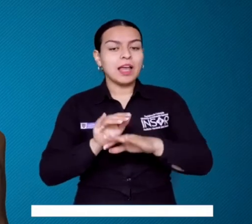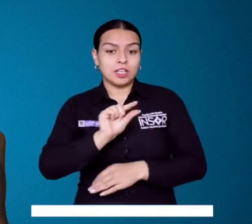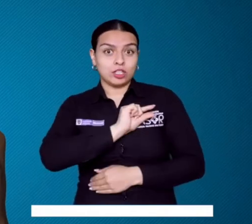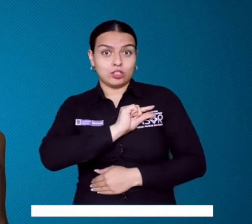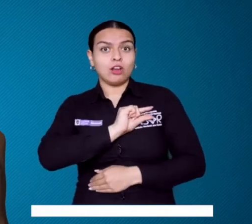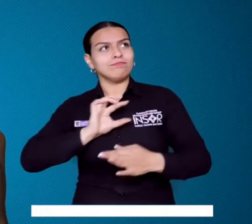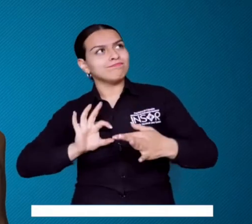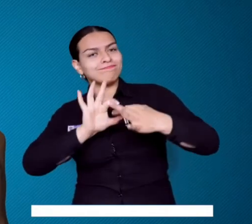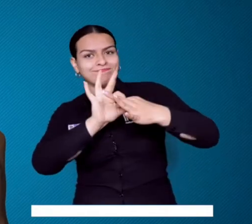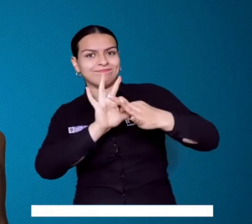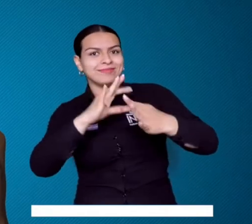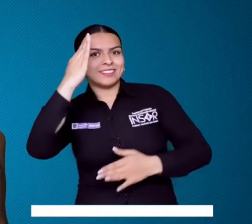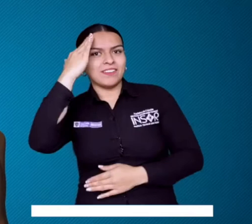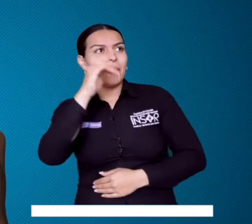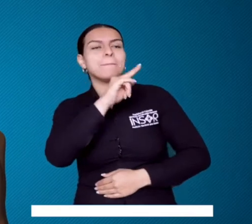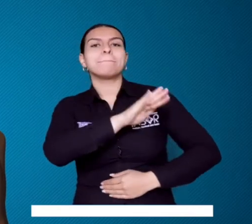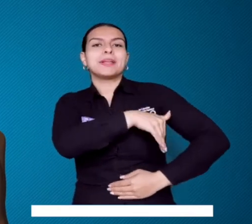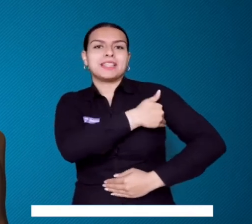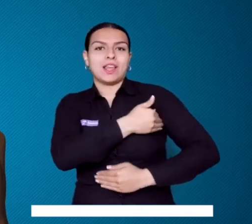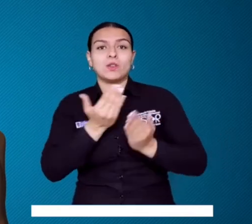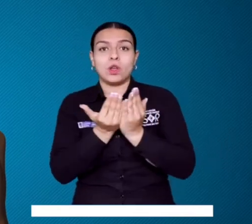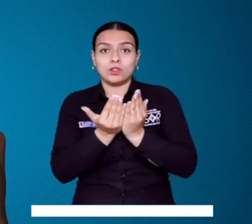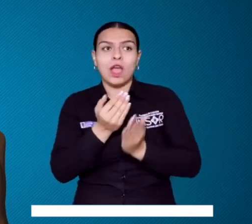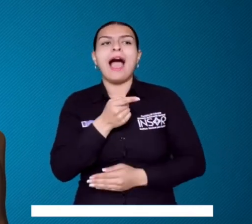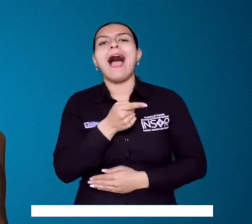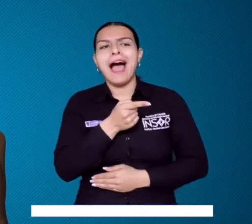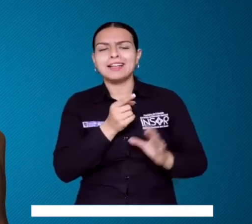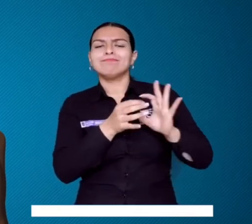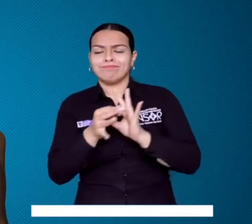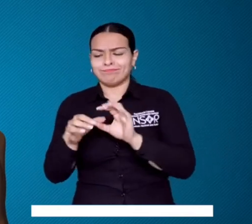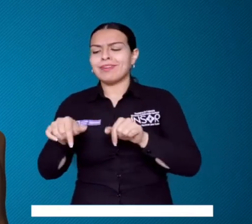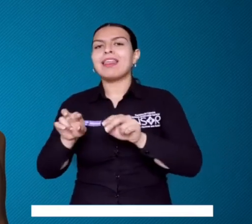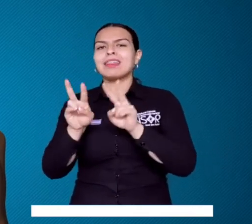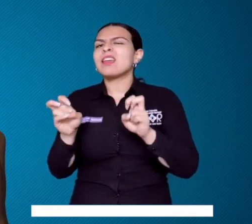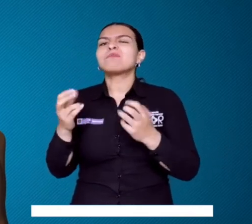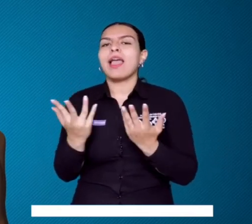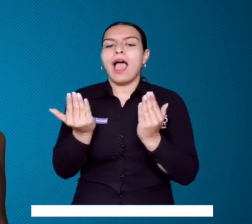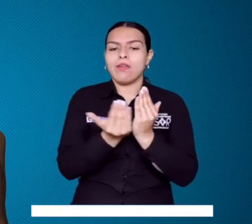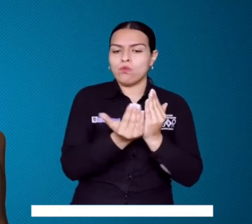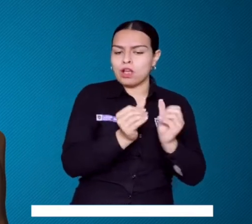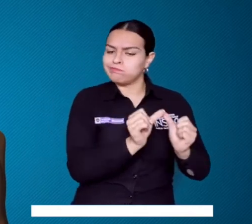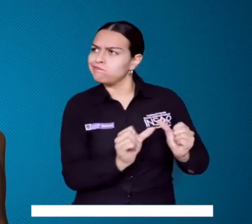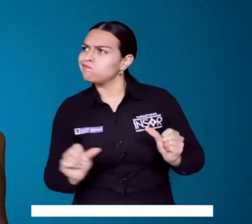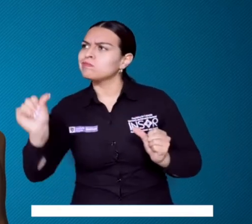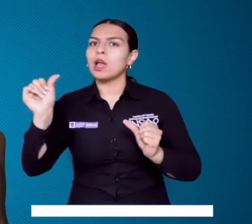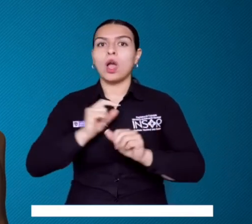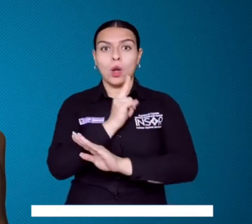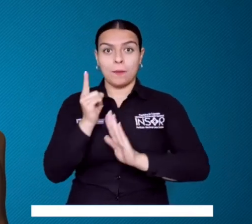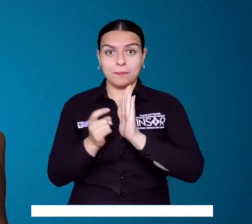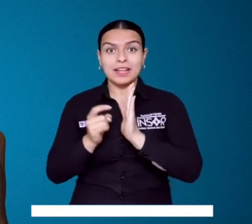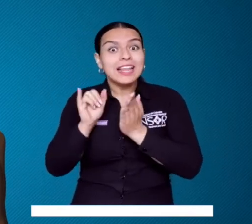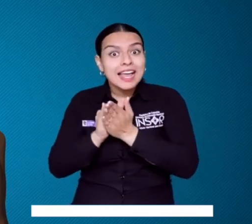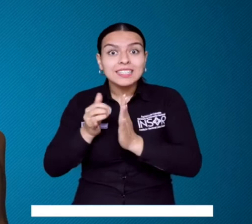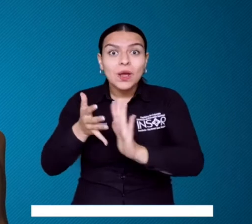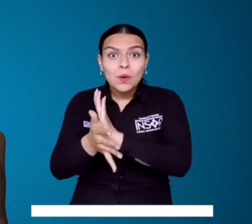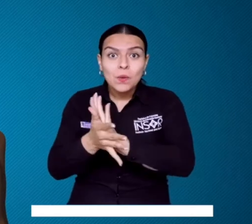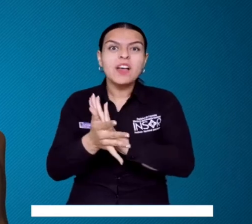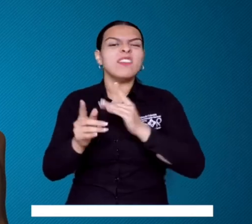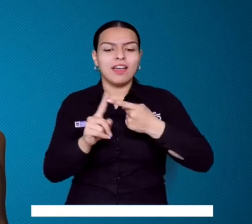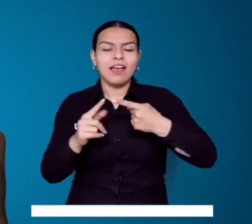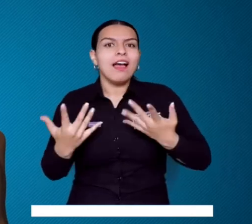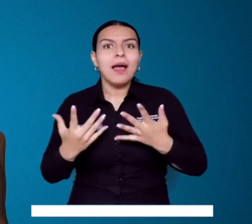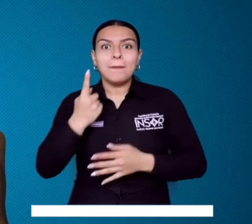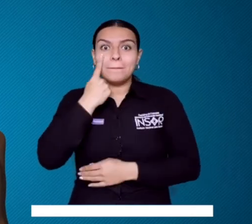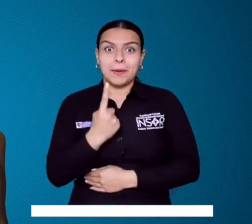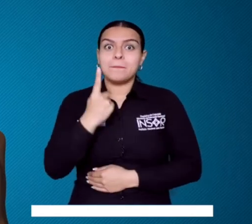Cabe destacar que el INSOR, como entidad adscrita al Ministerio de Educación, habla también en clave de trayectorias educativas completas. Por eso, el primer logro que queremos